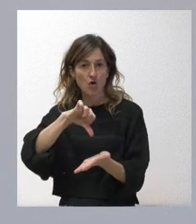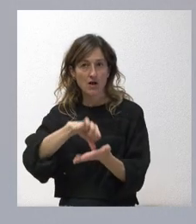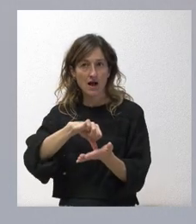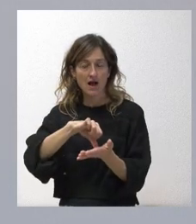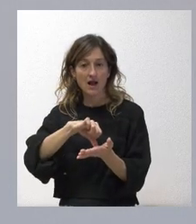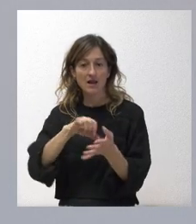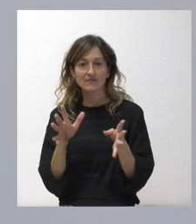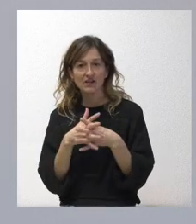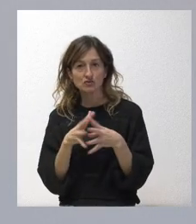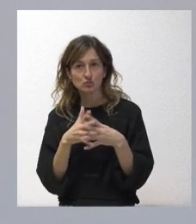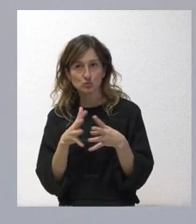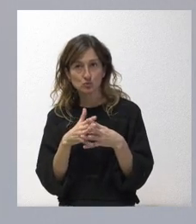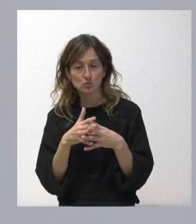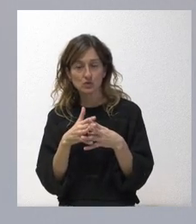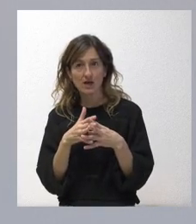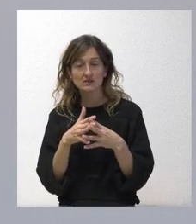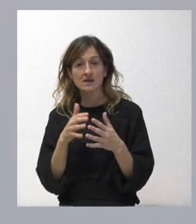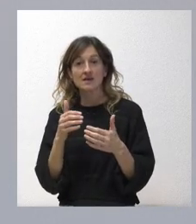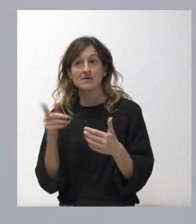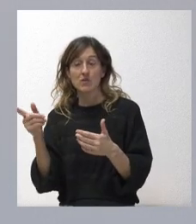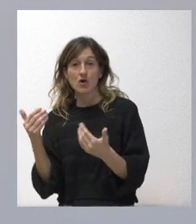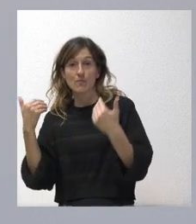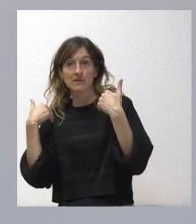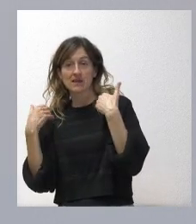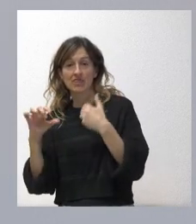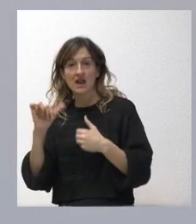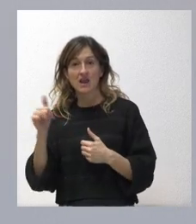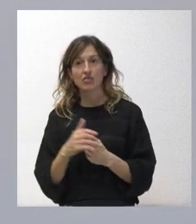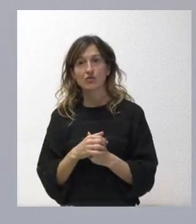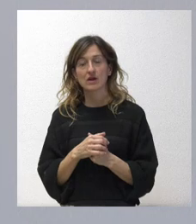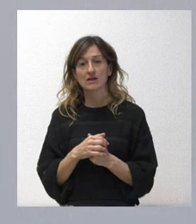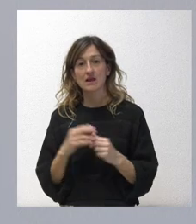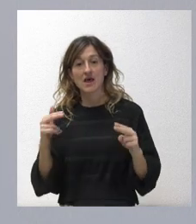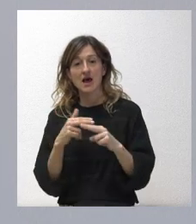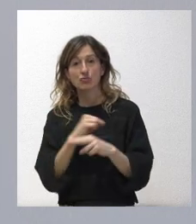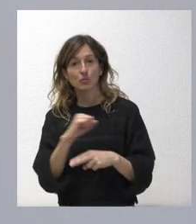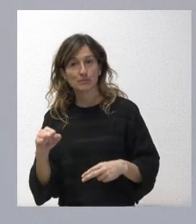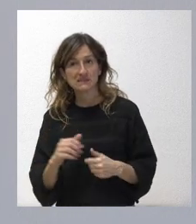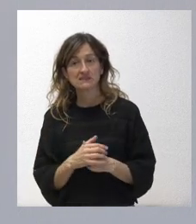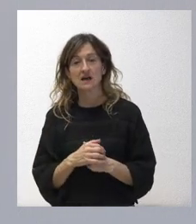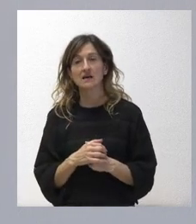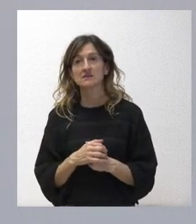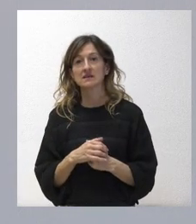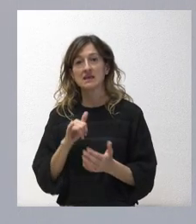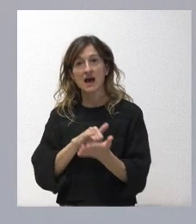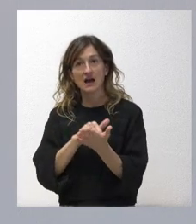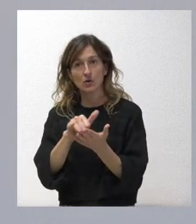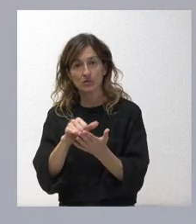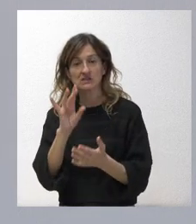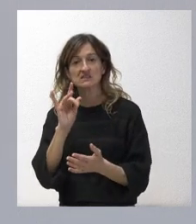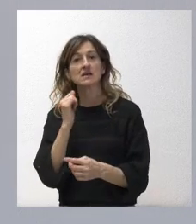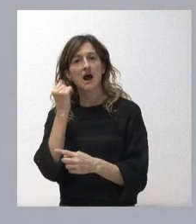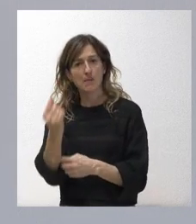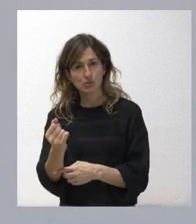infraestructuras de competencia nacional. En un caso de autopistas y en otro caso del aeropuerto, sí, los apoyamos, nosotros los